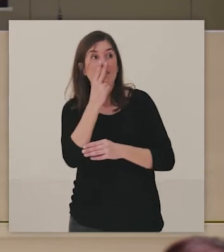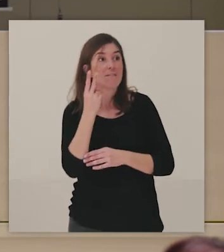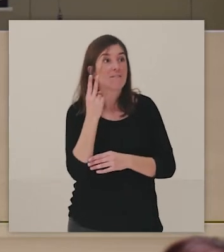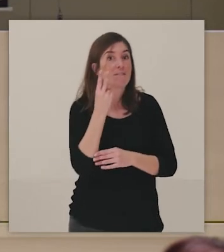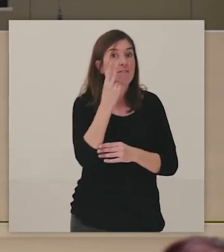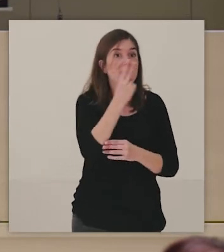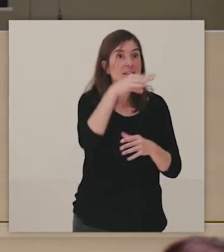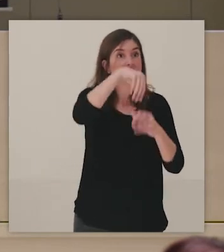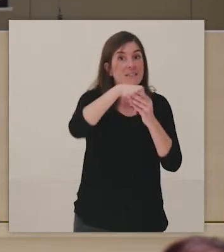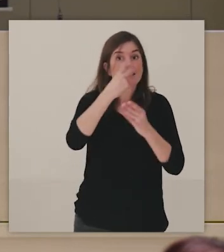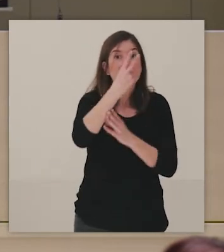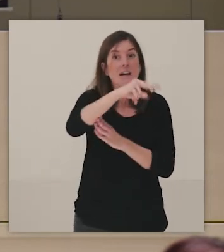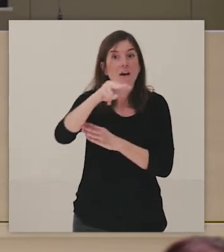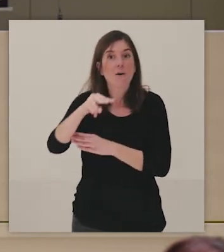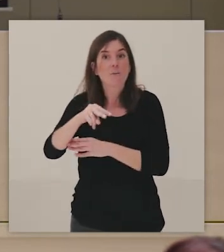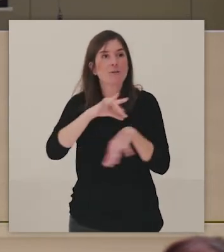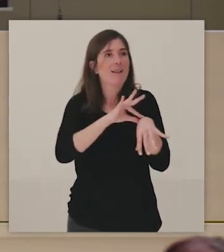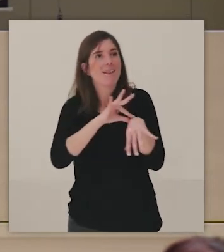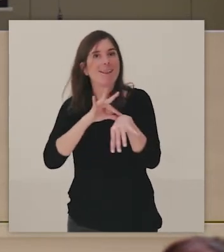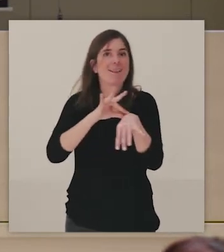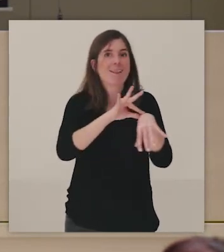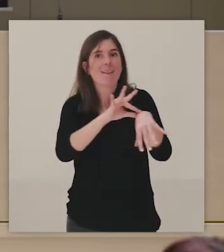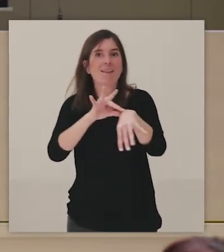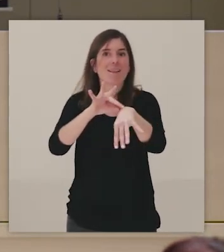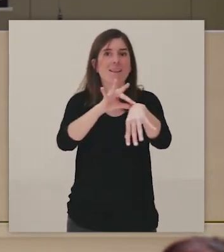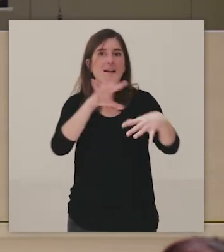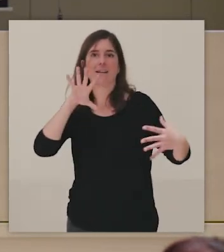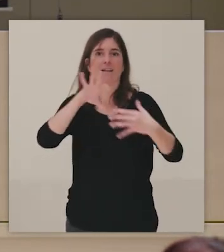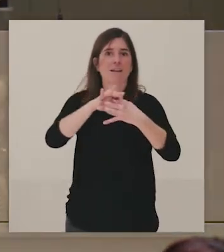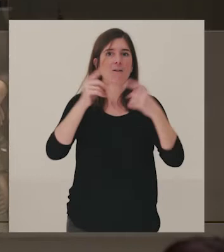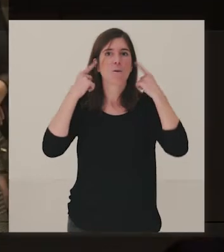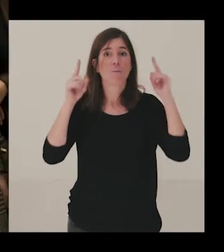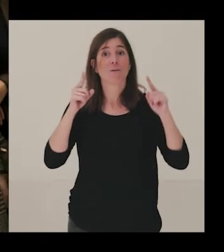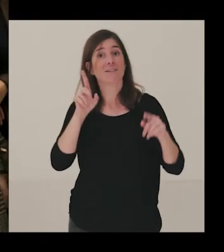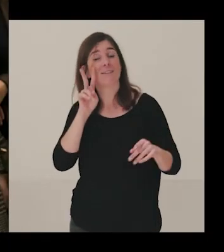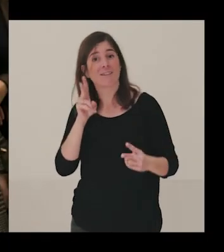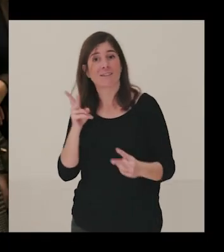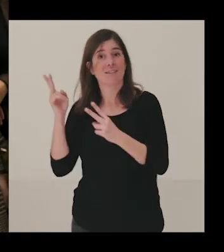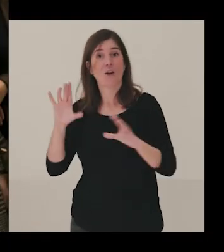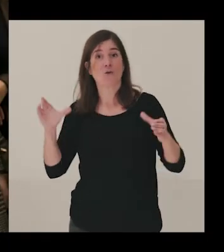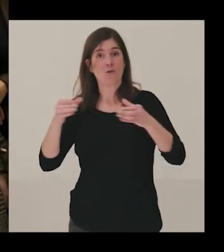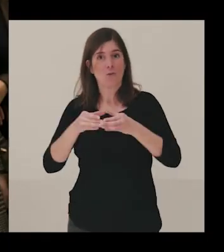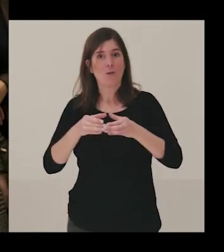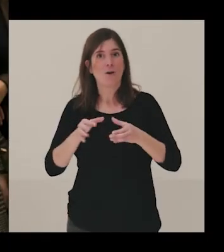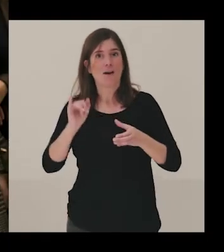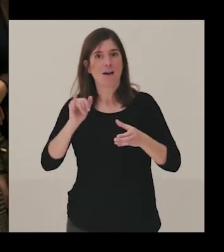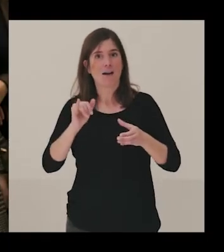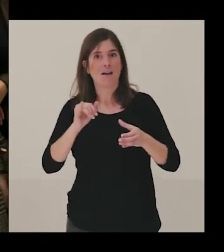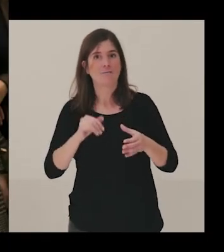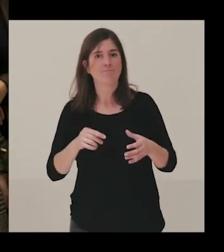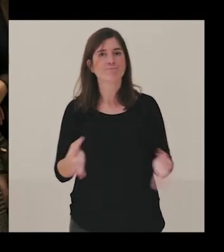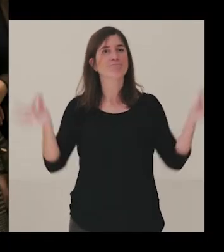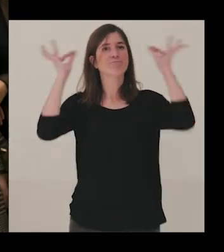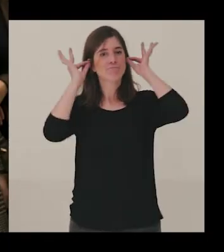visita en el museo. Veis que el grupo lleva unos equipos de audio y a partir